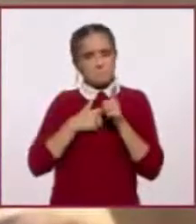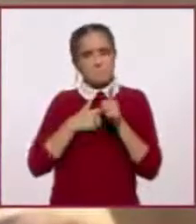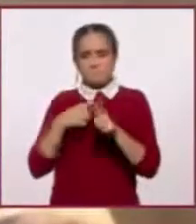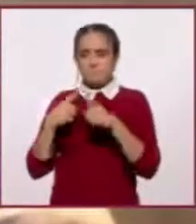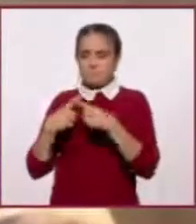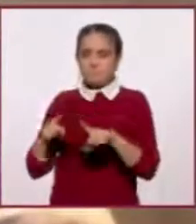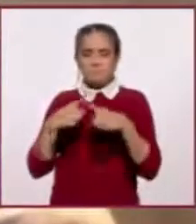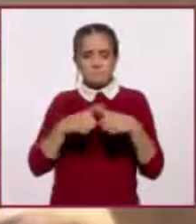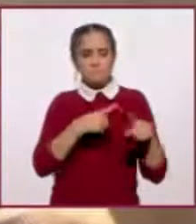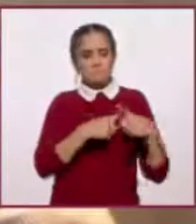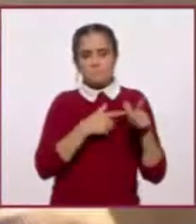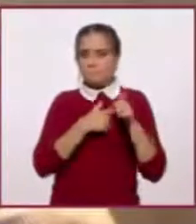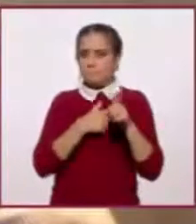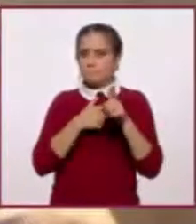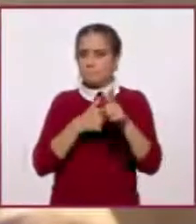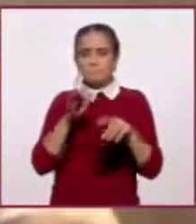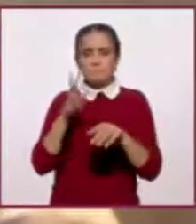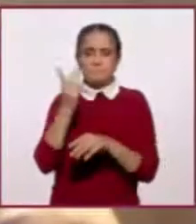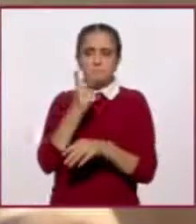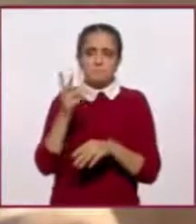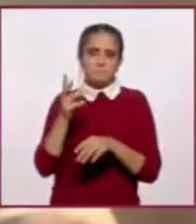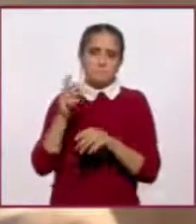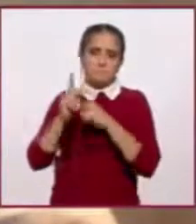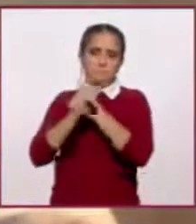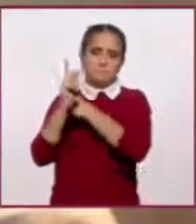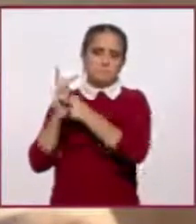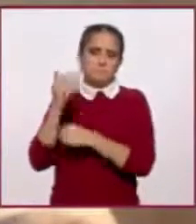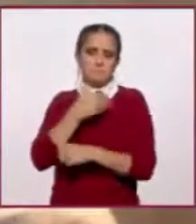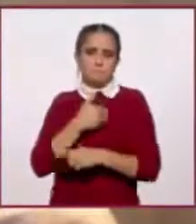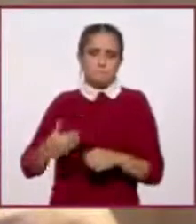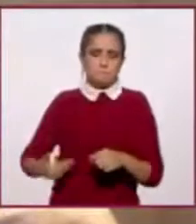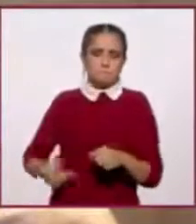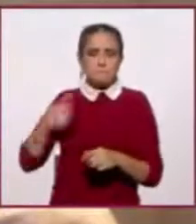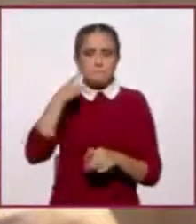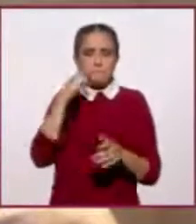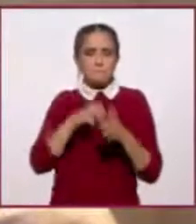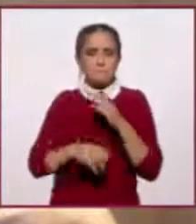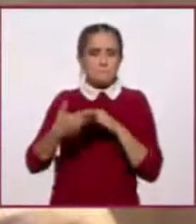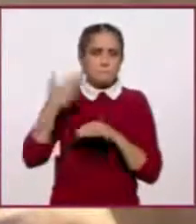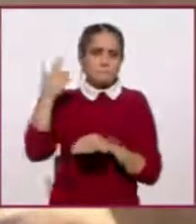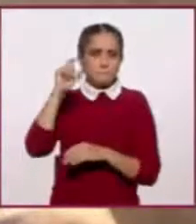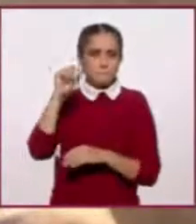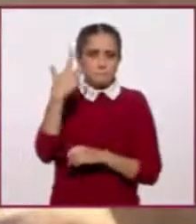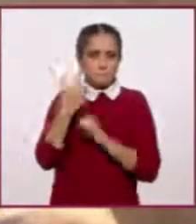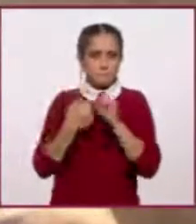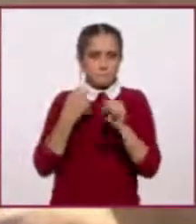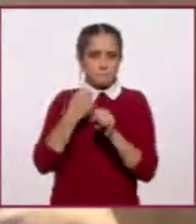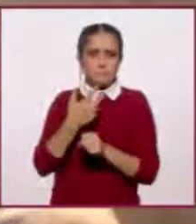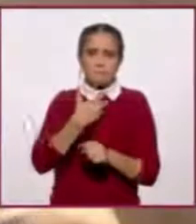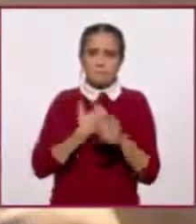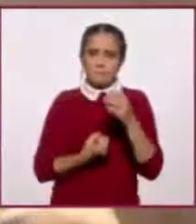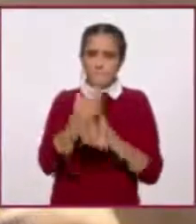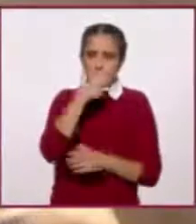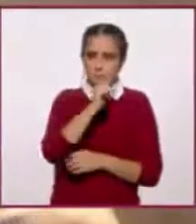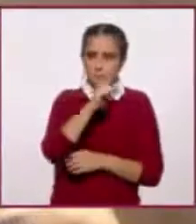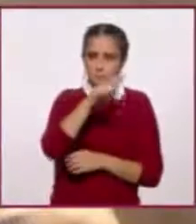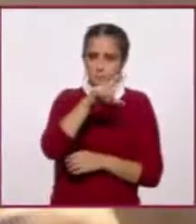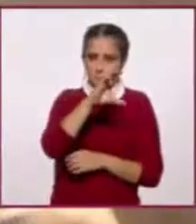desde hace algunos años, hace 36 años que entramos en el mercado de libre comercio,